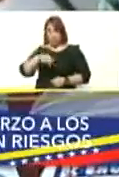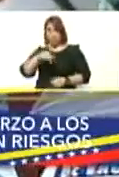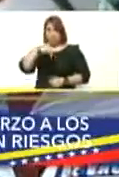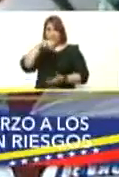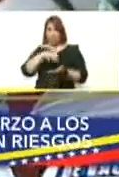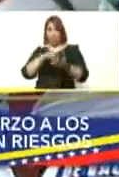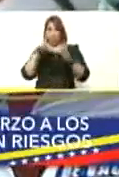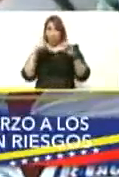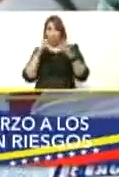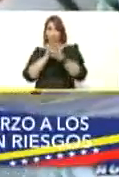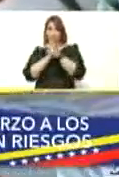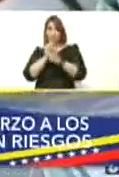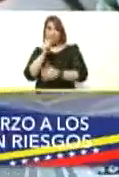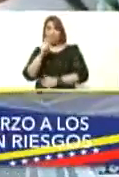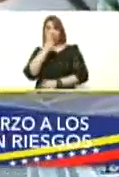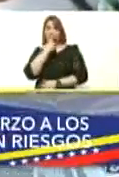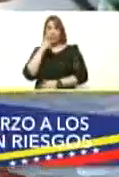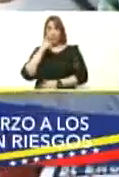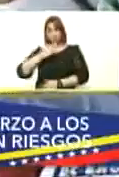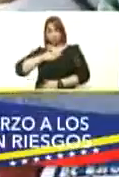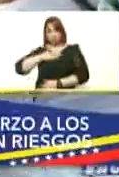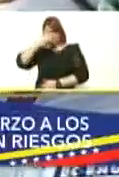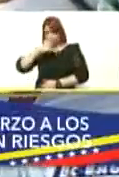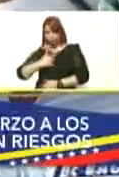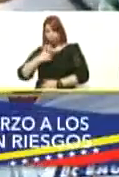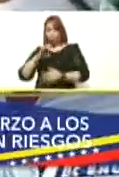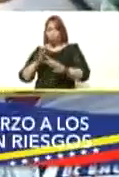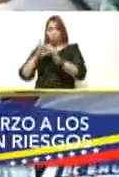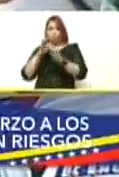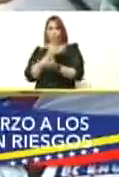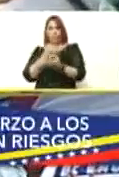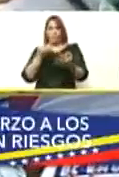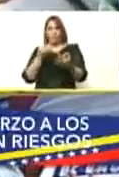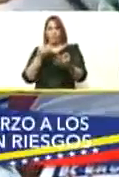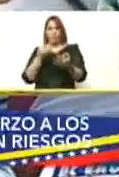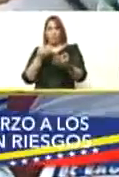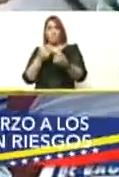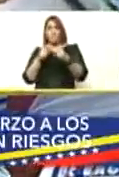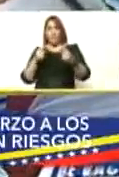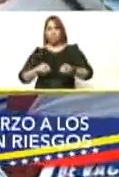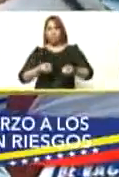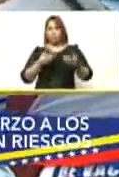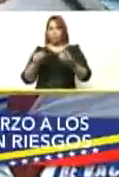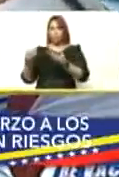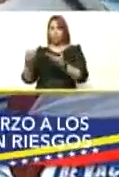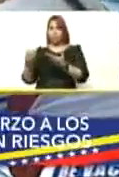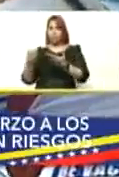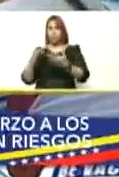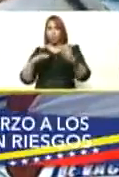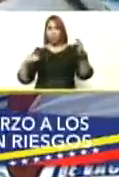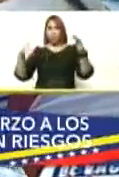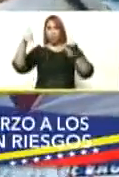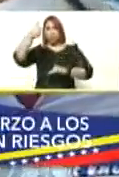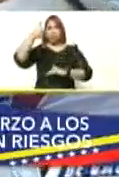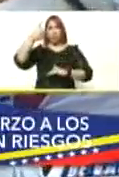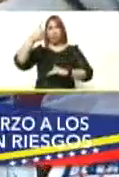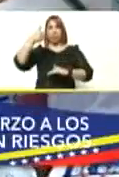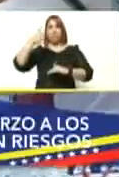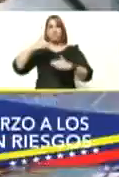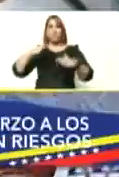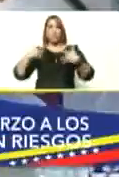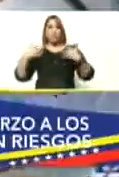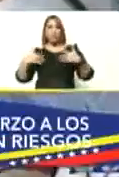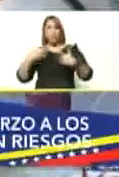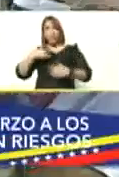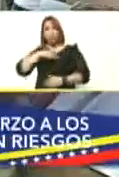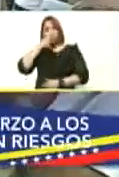compañero José Alejandro Terán y mi persona en unidad perfecta para llevar la suprema felicidad a nuestro pueblo guaireño en especial